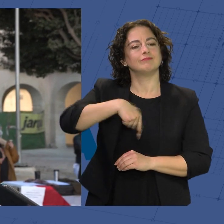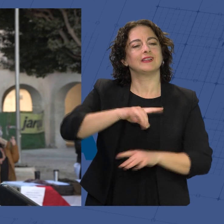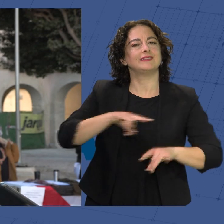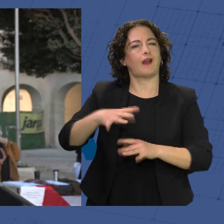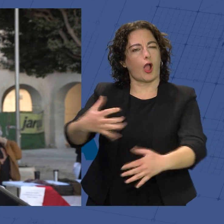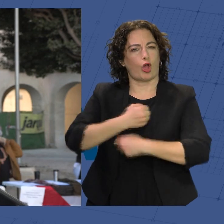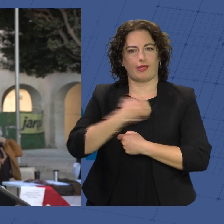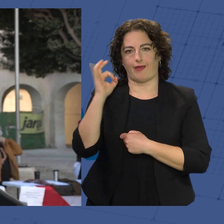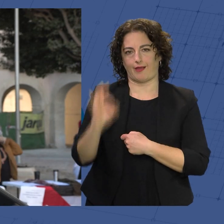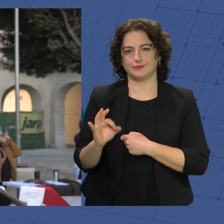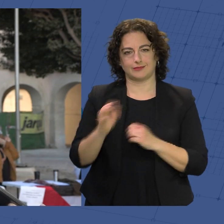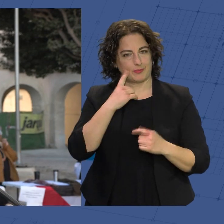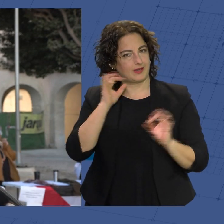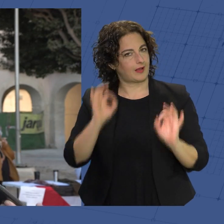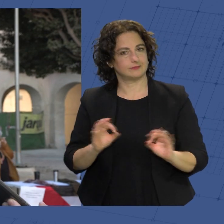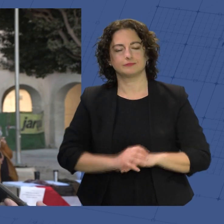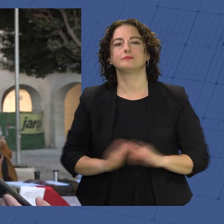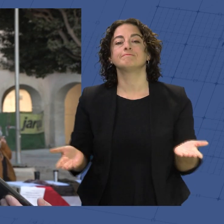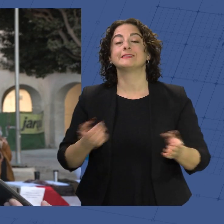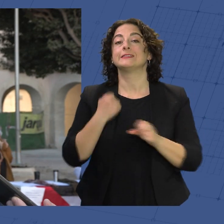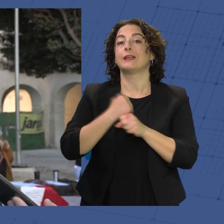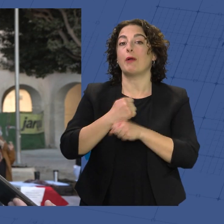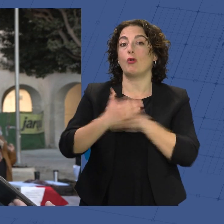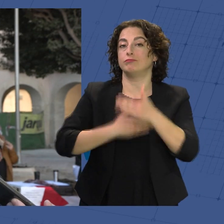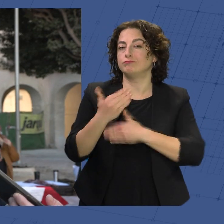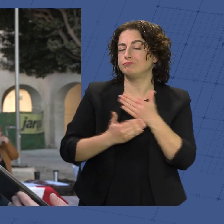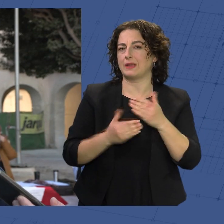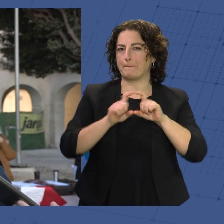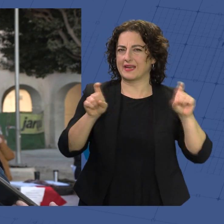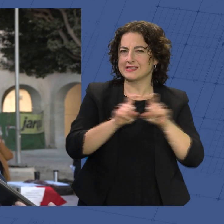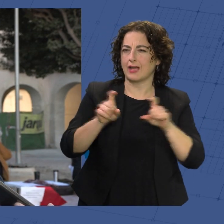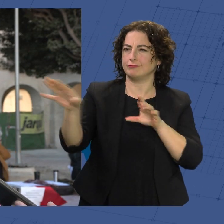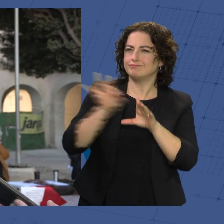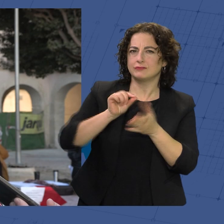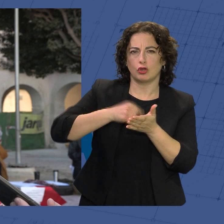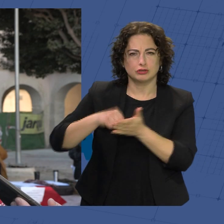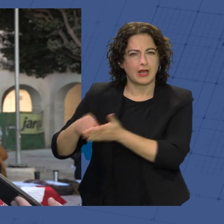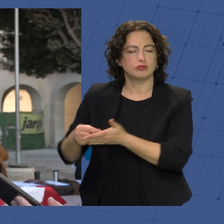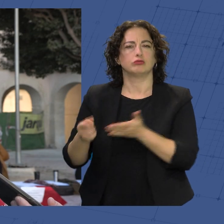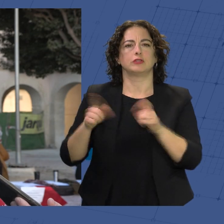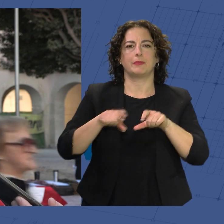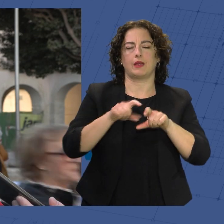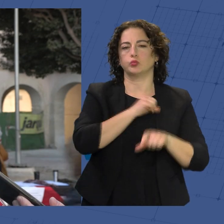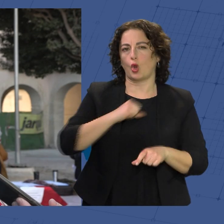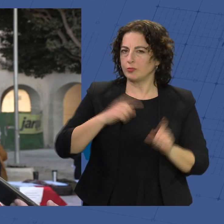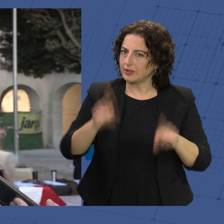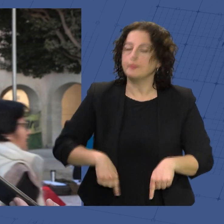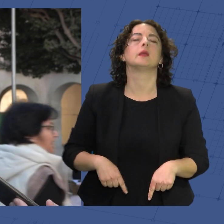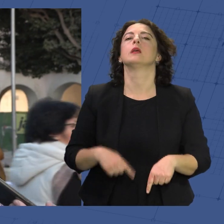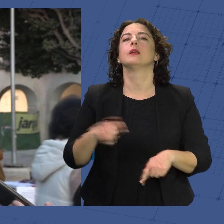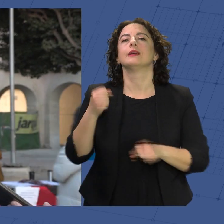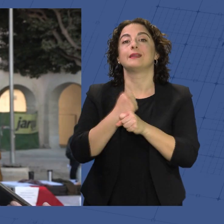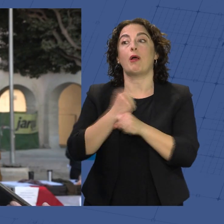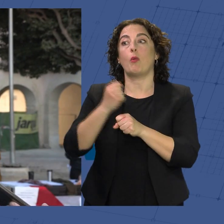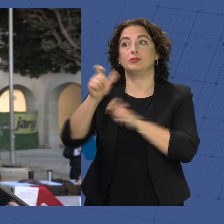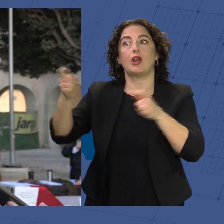acogida. Y que gracias a la labor de emprendimiento que hacen nuestros empresarios, los pequeños autónomos, y también la labor que hacen las personas que vienen de